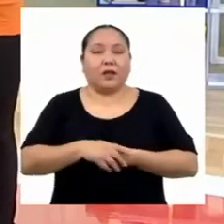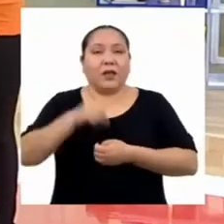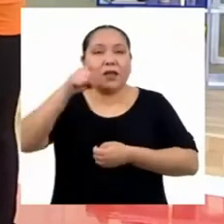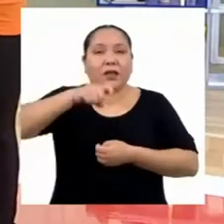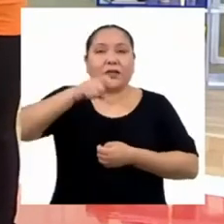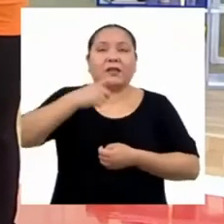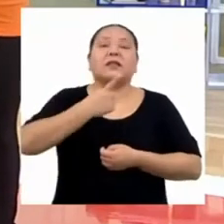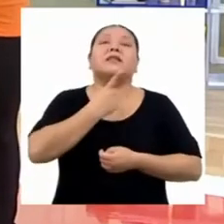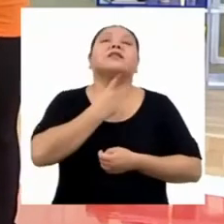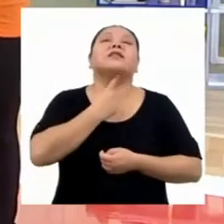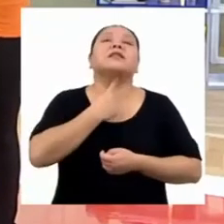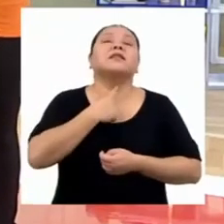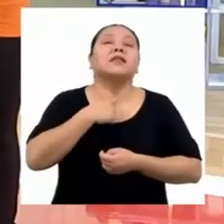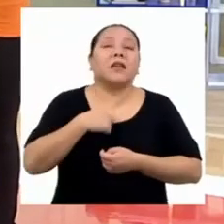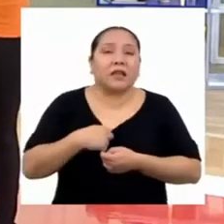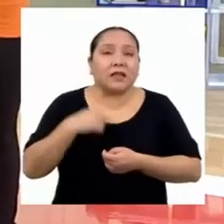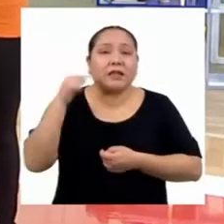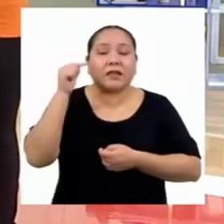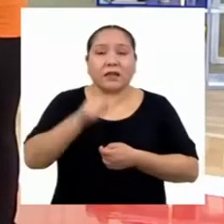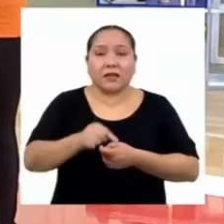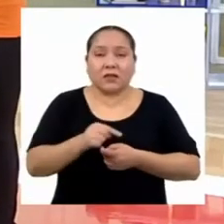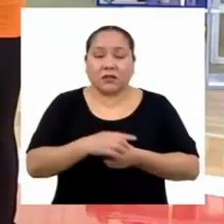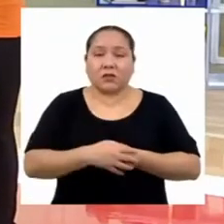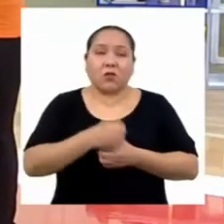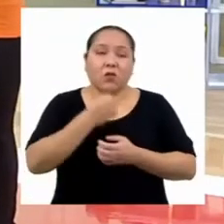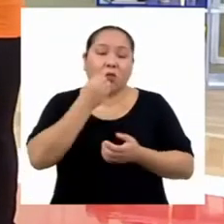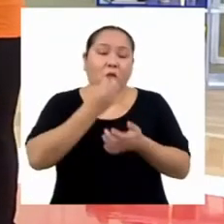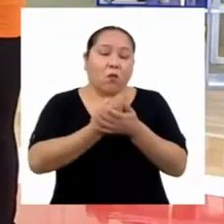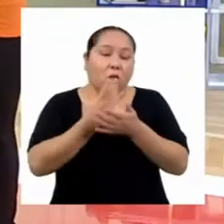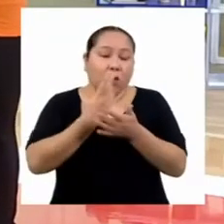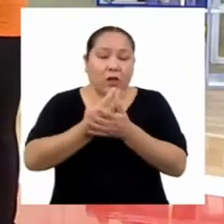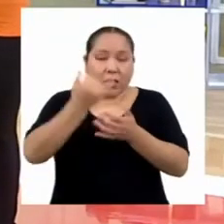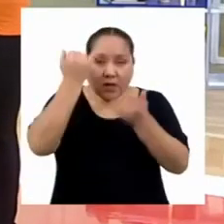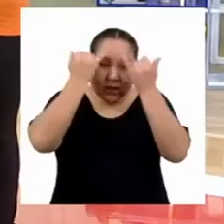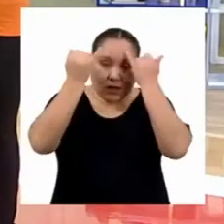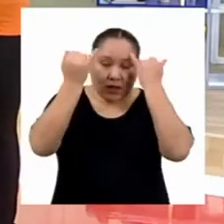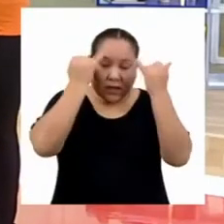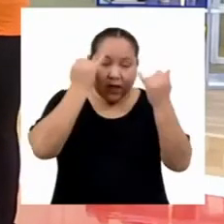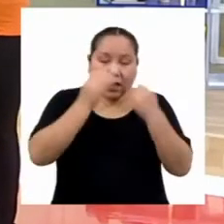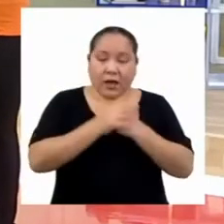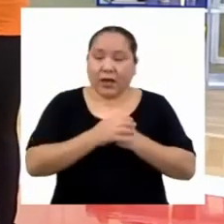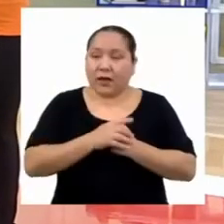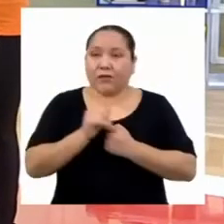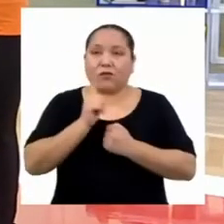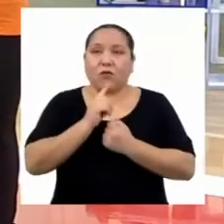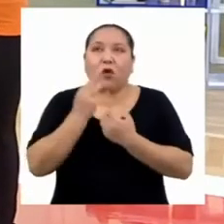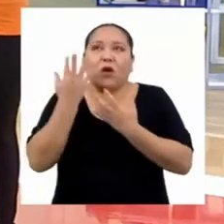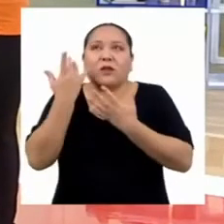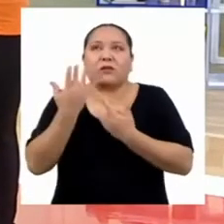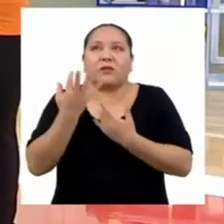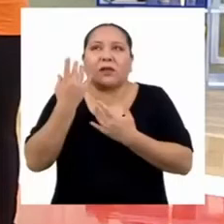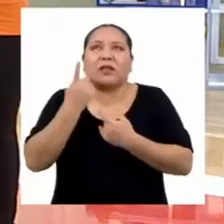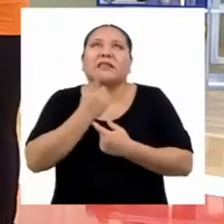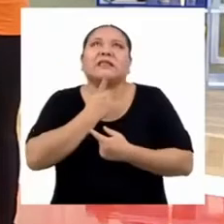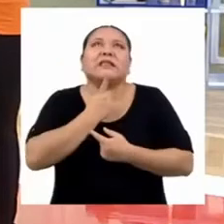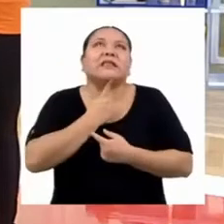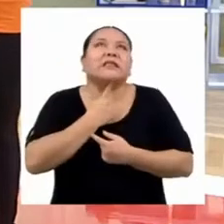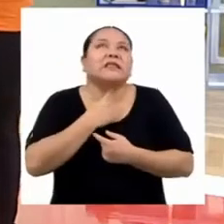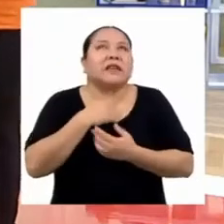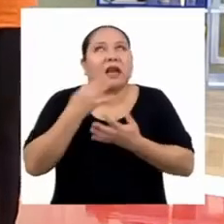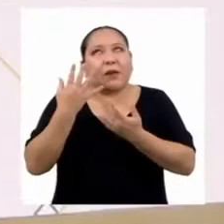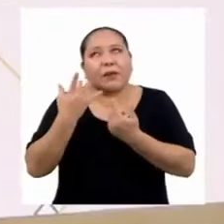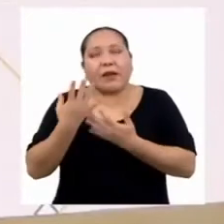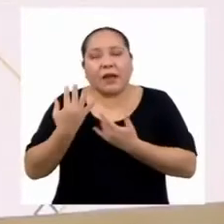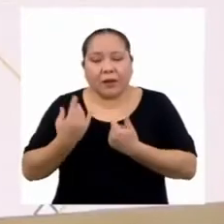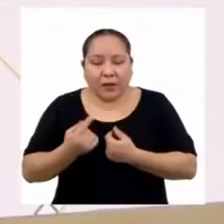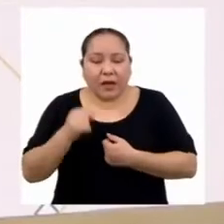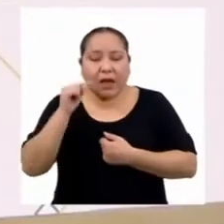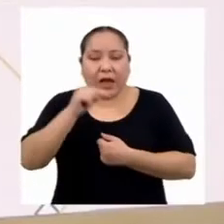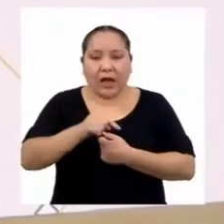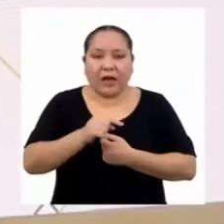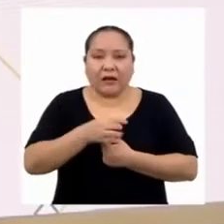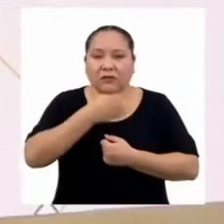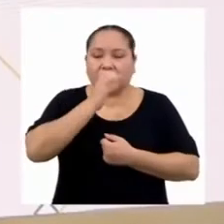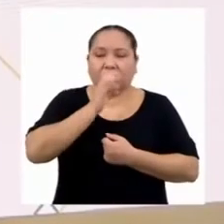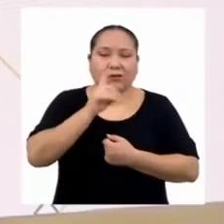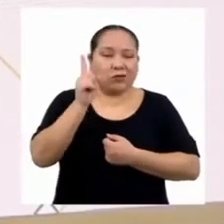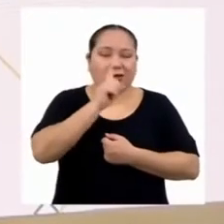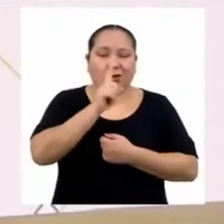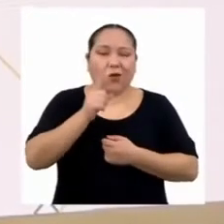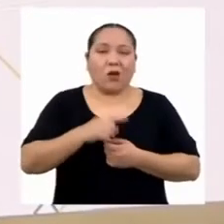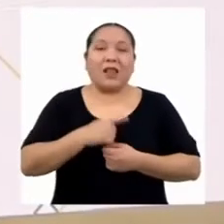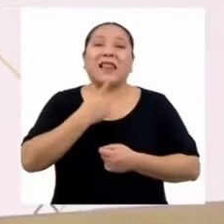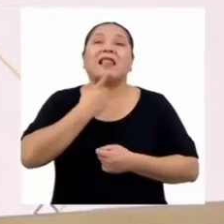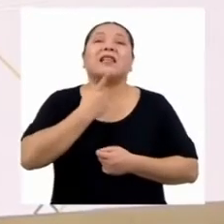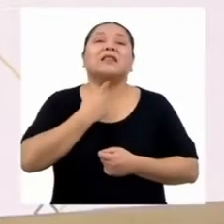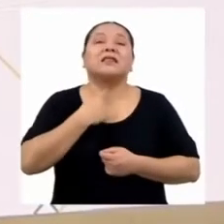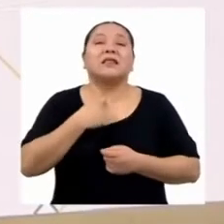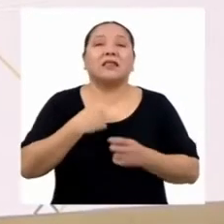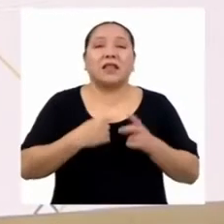sed es un buen indicador de la necesidad de tomar agua. Pero no debemos esperar a sentirla para beber. La sed aparece cuando